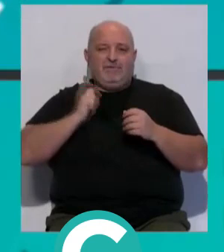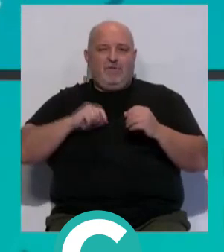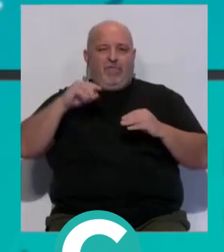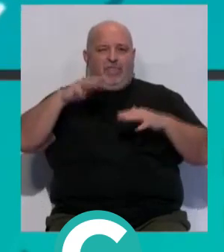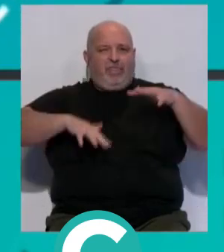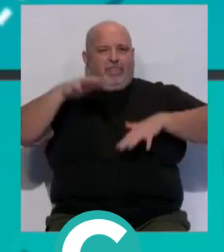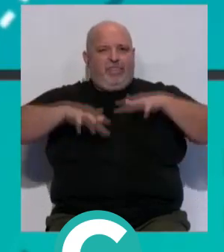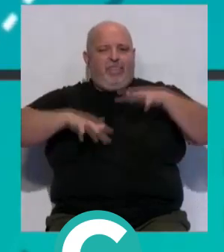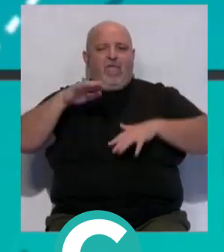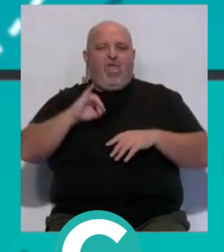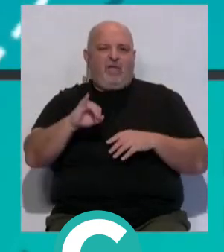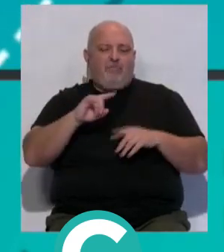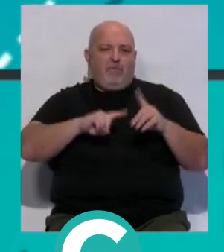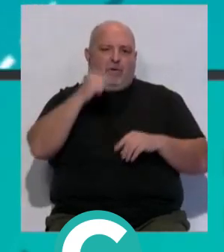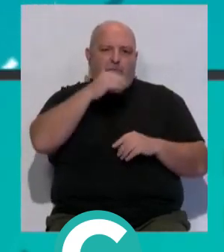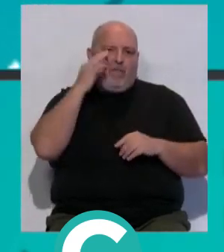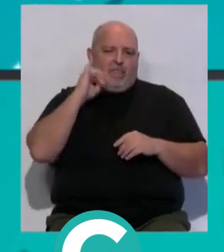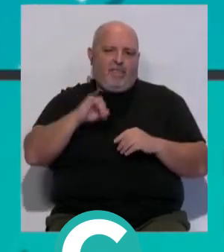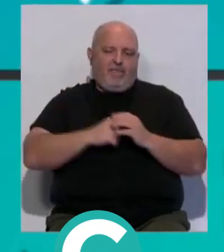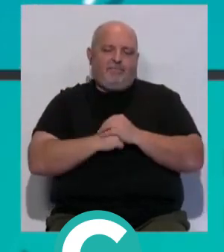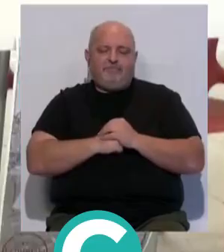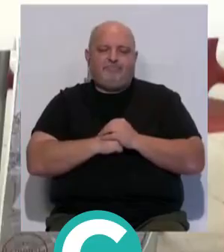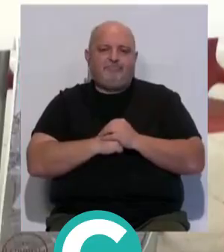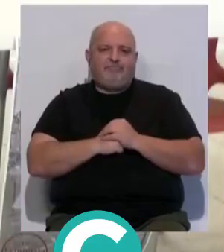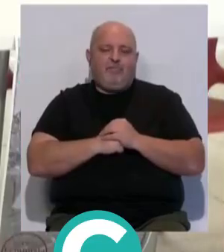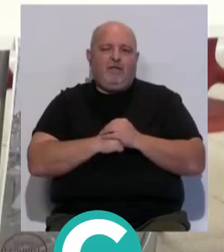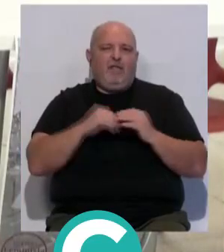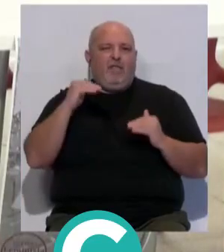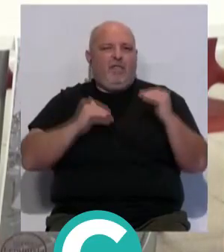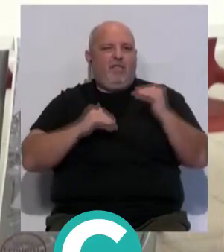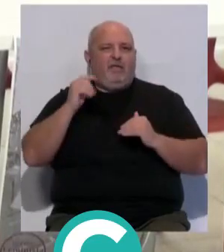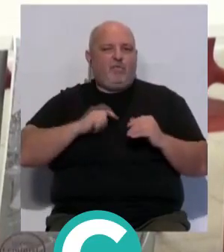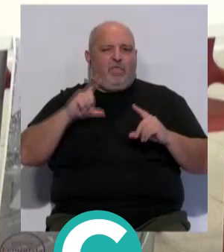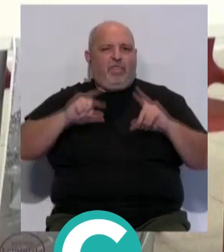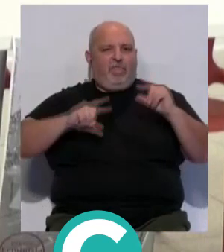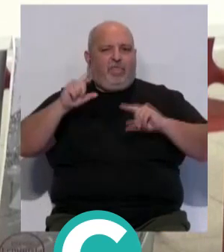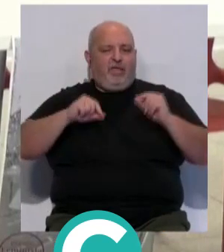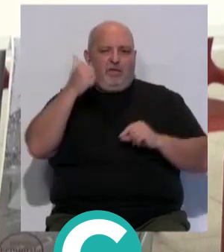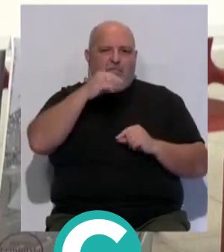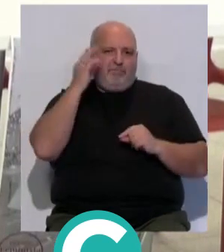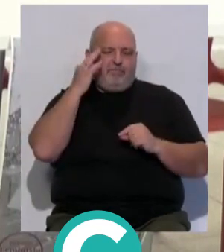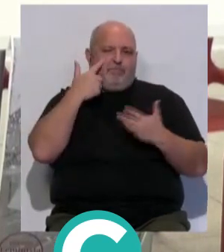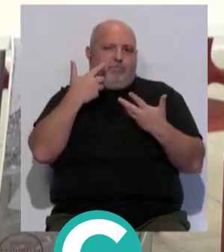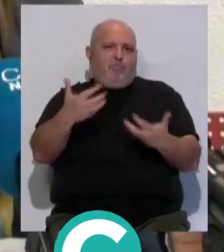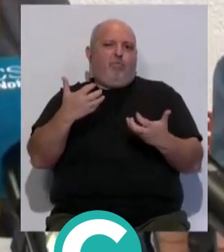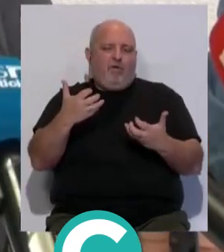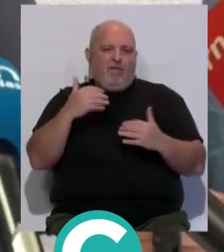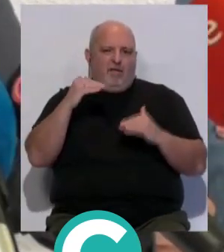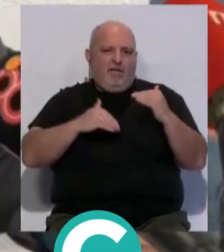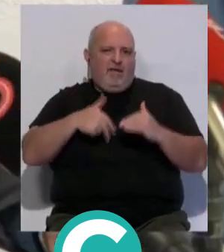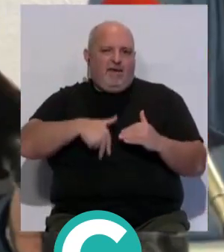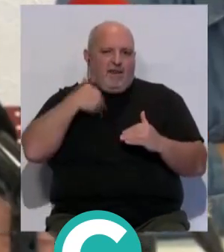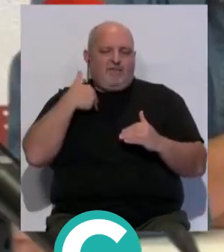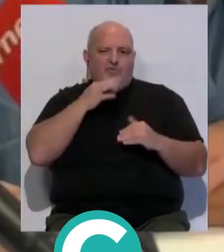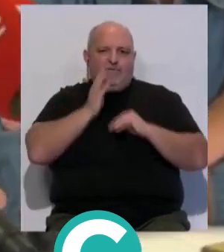sigue existiendo entre hombres y mujeres. La desigualdad salarial entre el hombre y la mujer es el reflejo de la desigualdad general